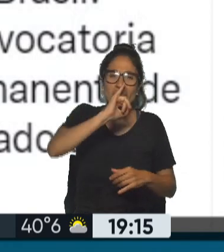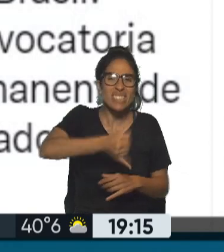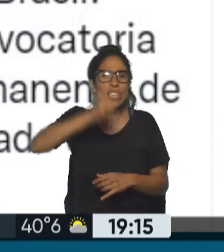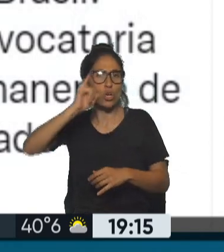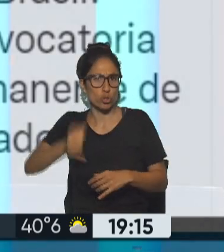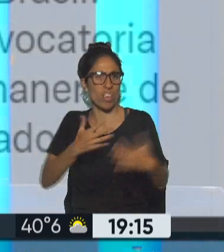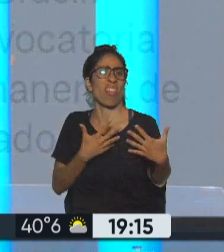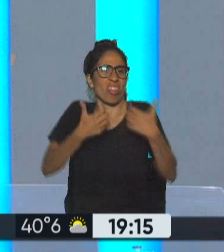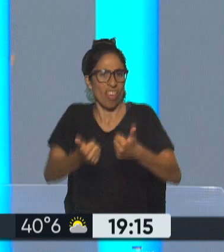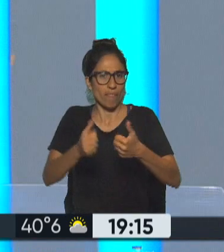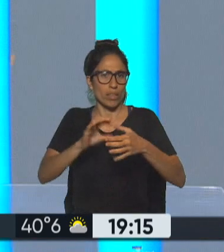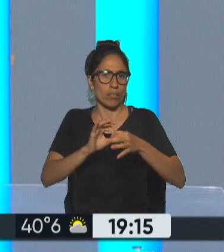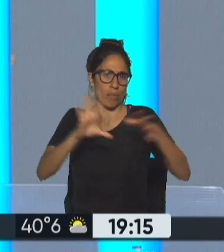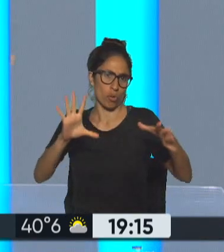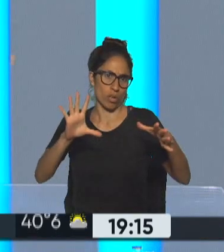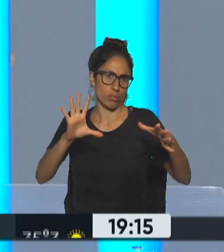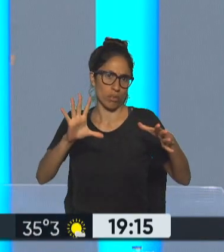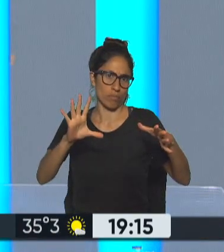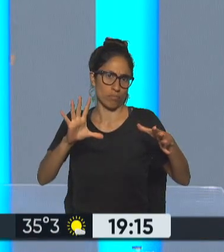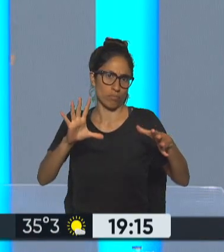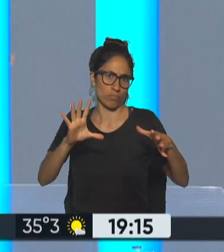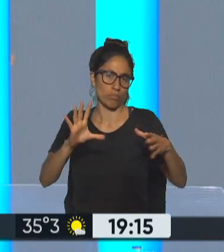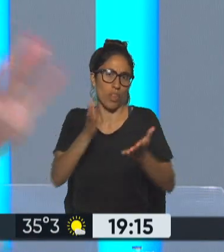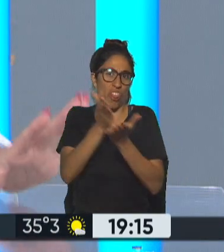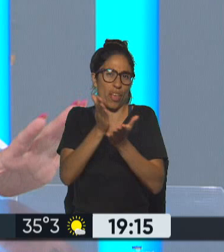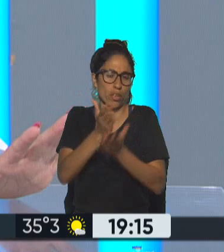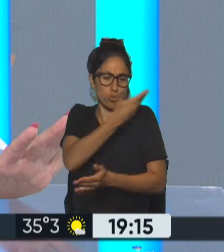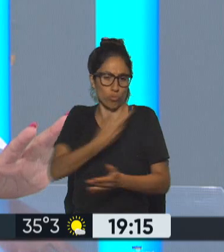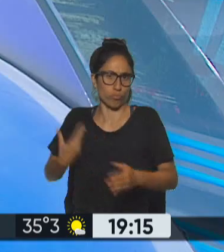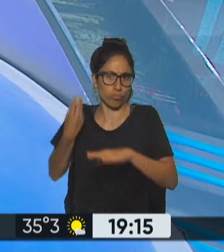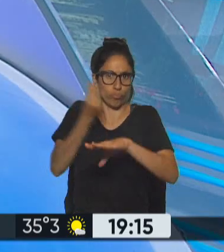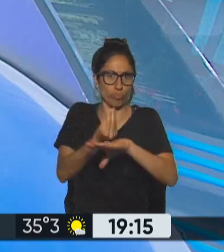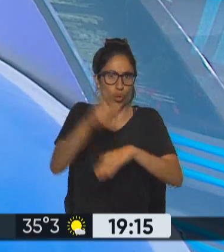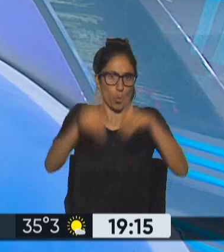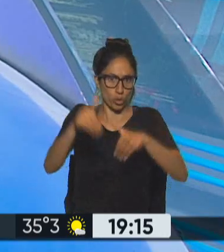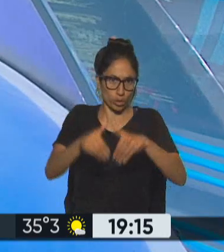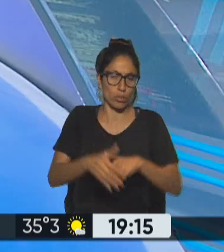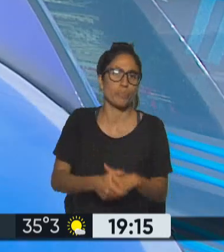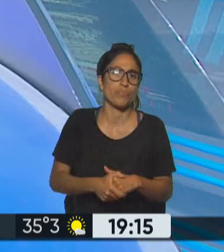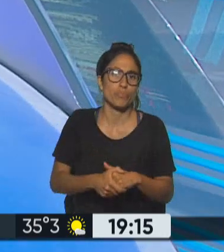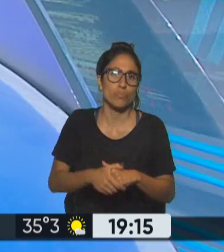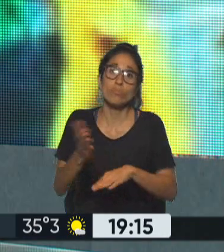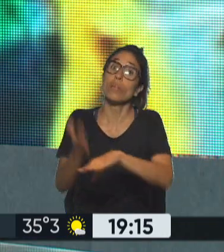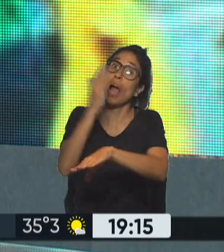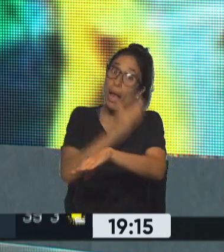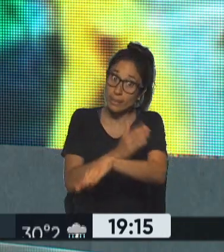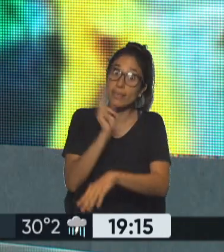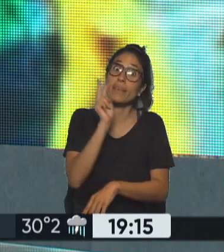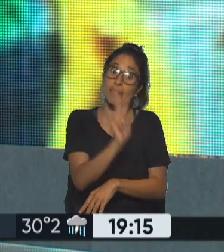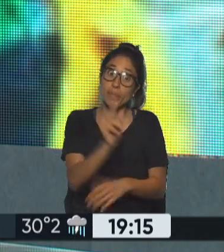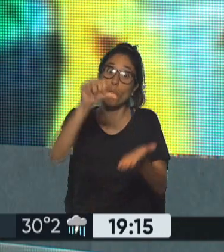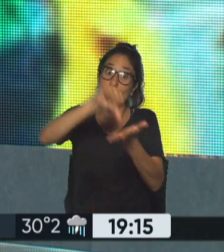pidiendo a la OEA justamente que también quedó bastante en la mira con el golpe de Estado en Bolivia no es la primera vez la inacción de la OEA